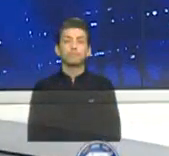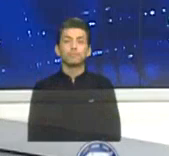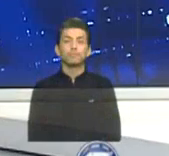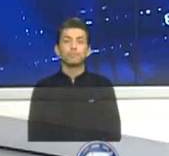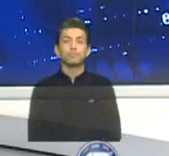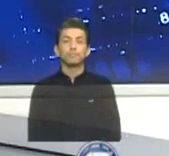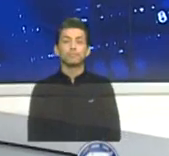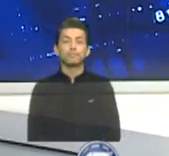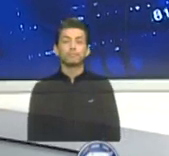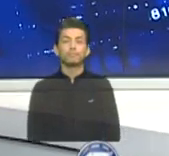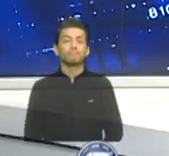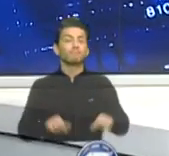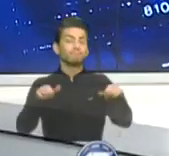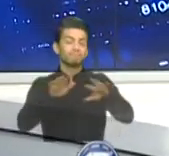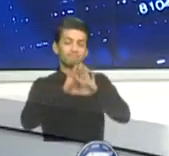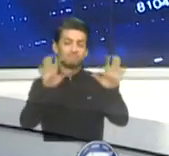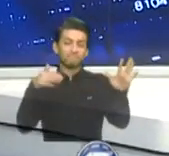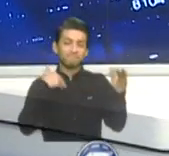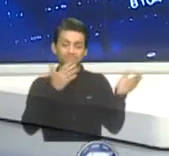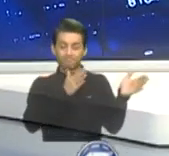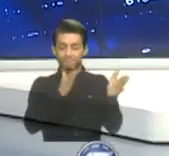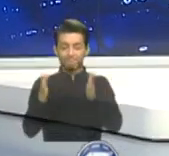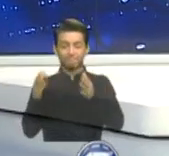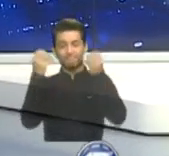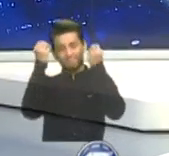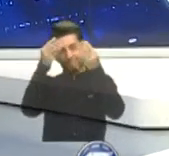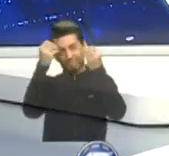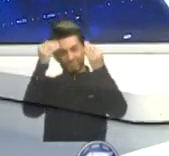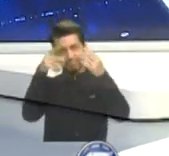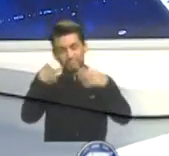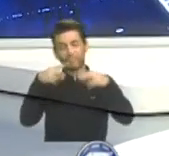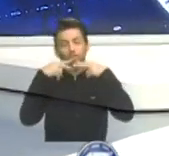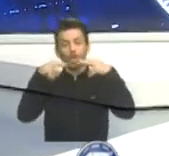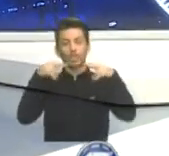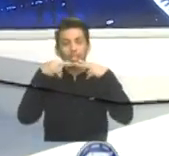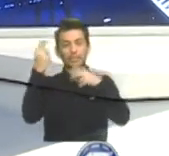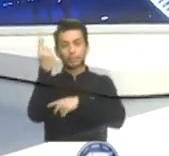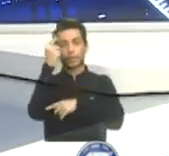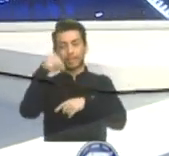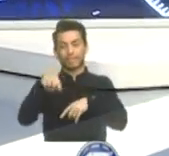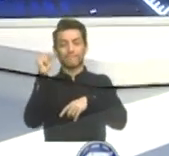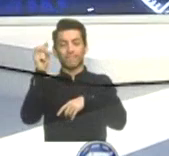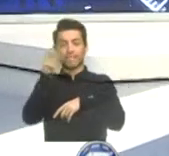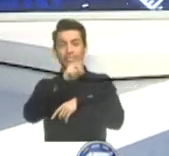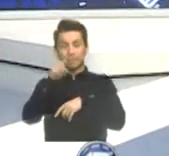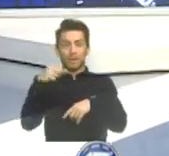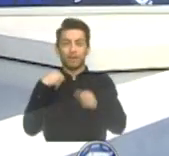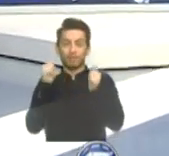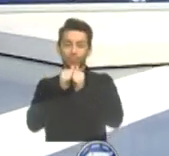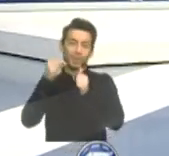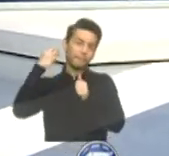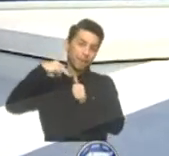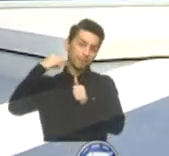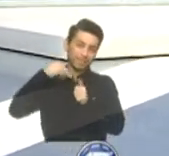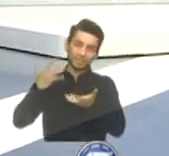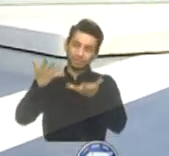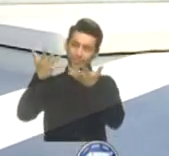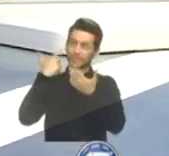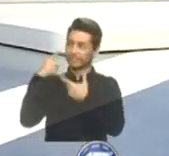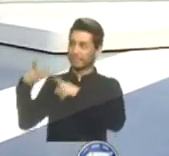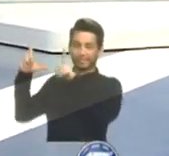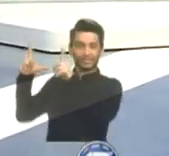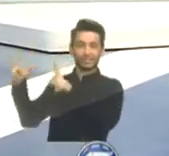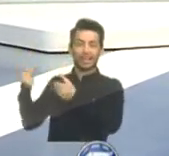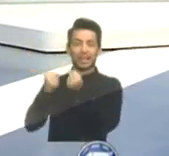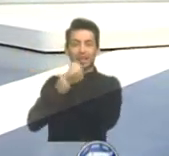Así hemos cumplido con este proceso informativo, las noticias más importantes del fin de semana, junto con Mauricio Méndez, que nos permite trasladar